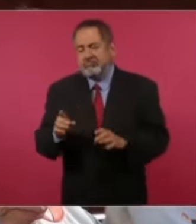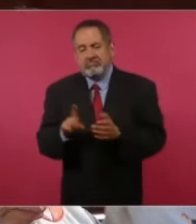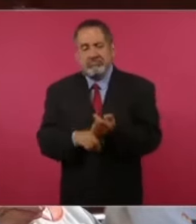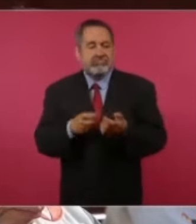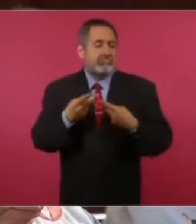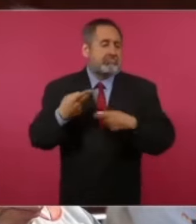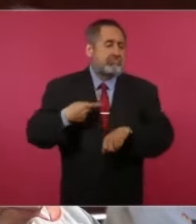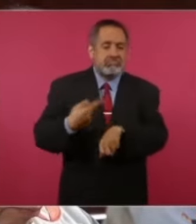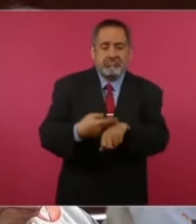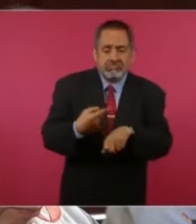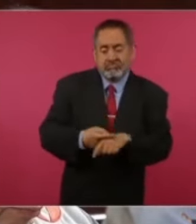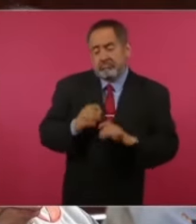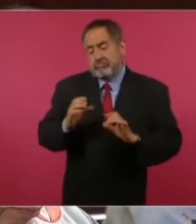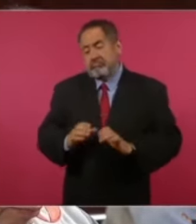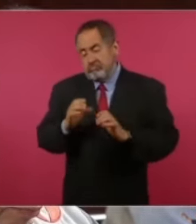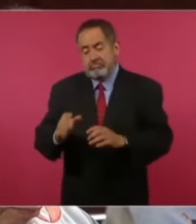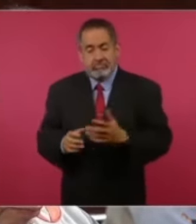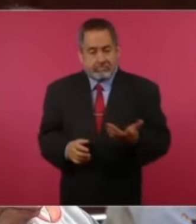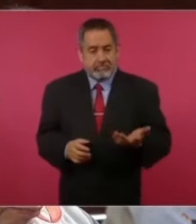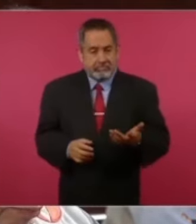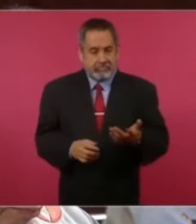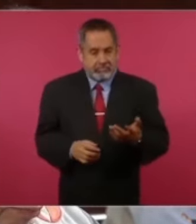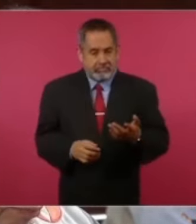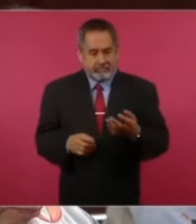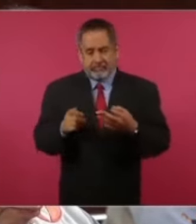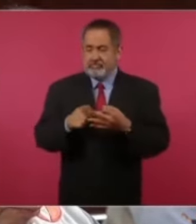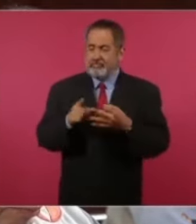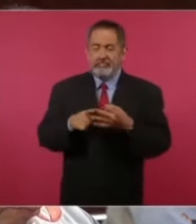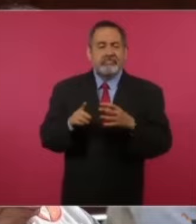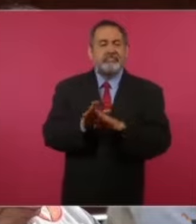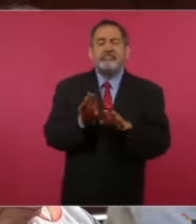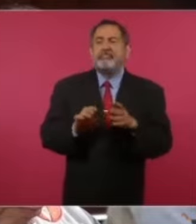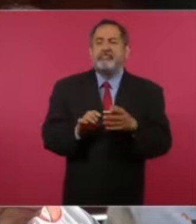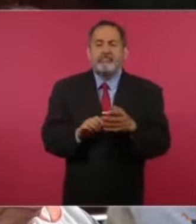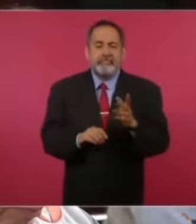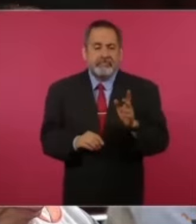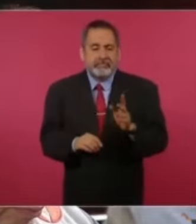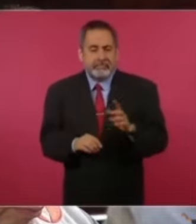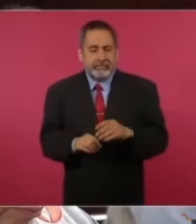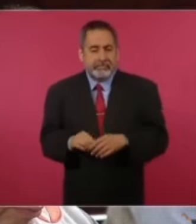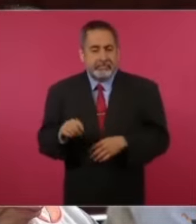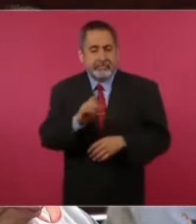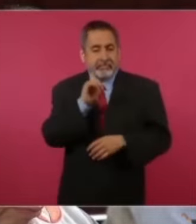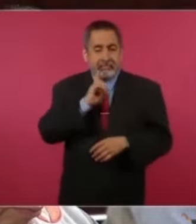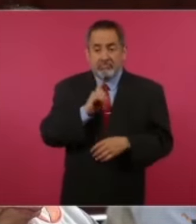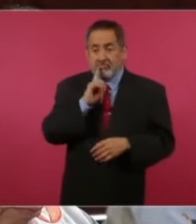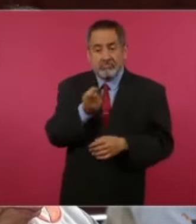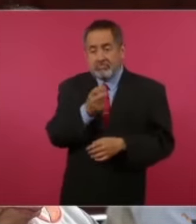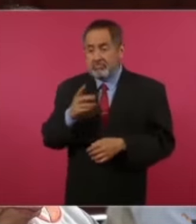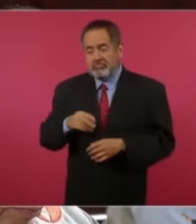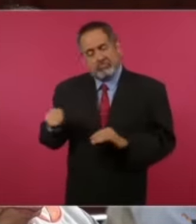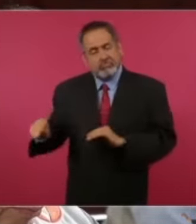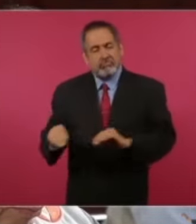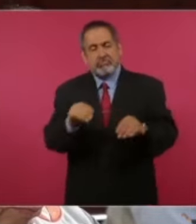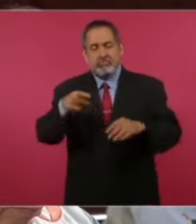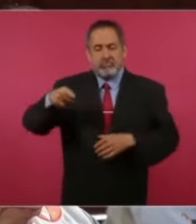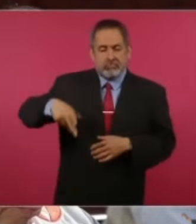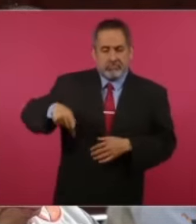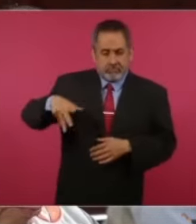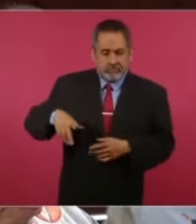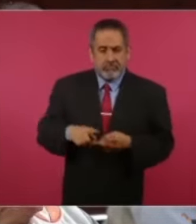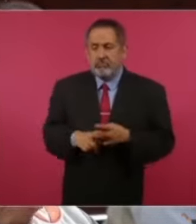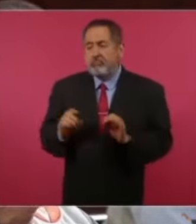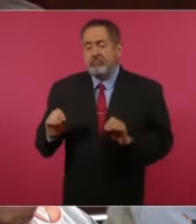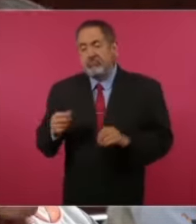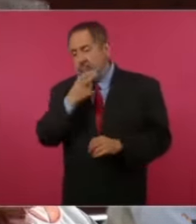gente enferma. El tercero podría ser en categoría para las mujeres la prostitución, para los hombres la